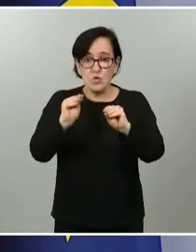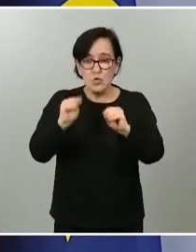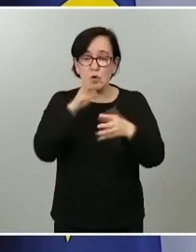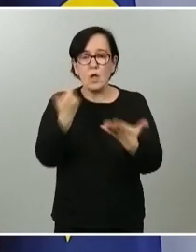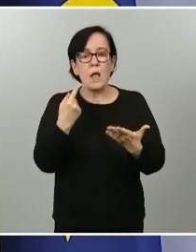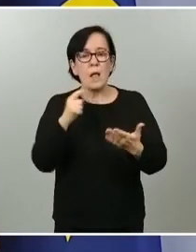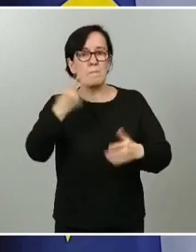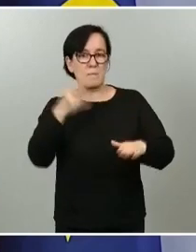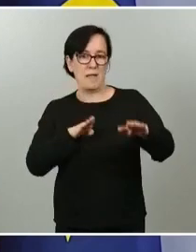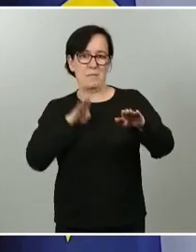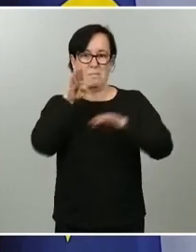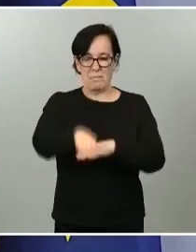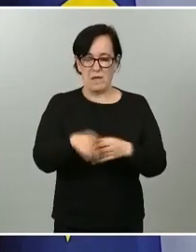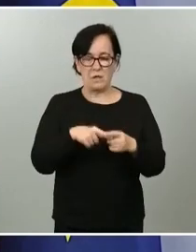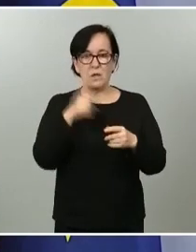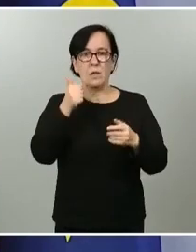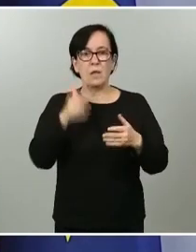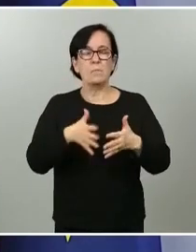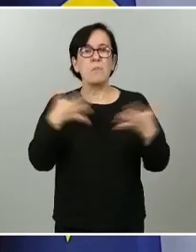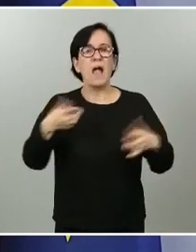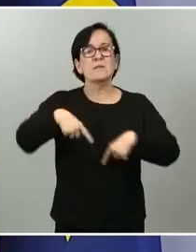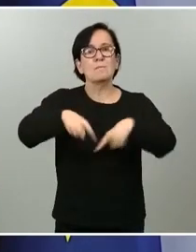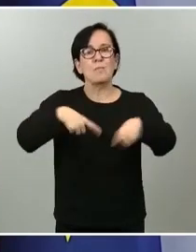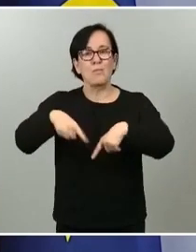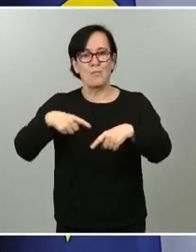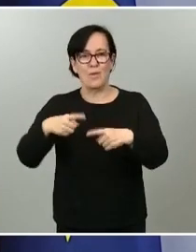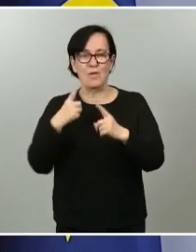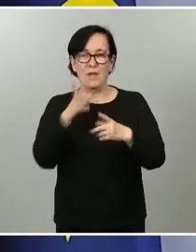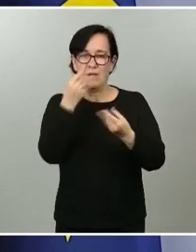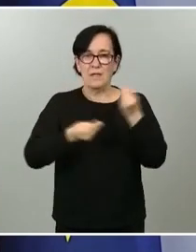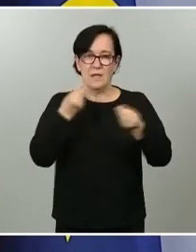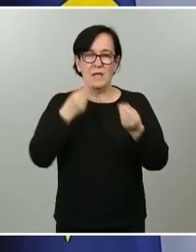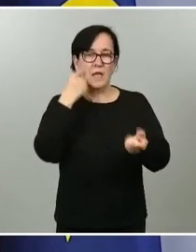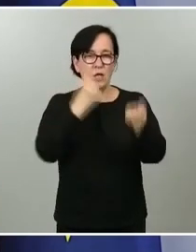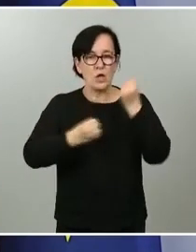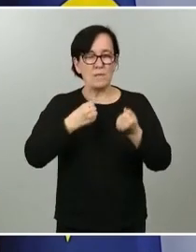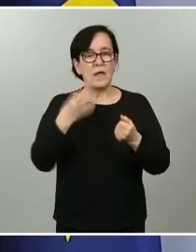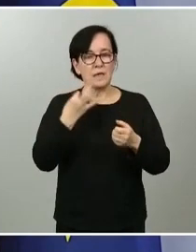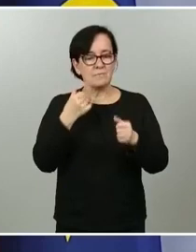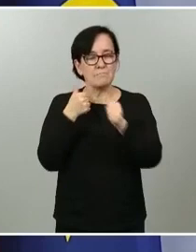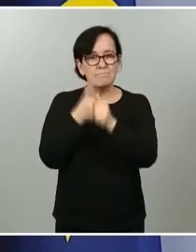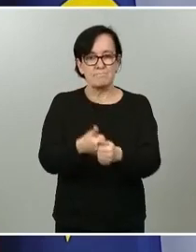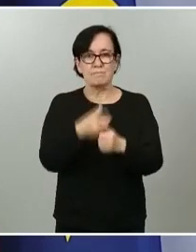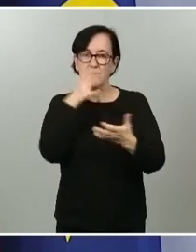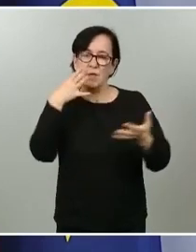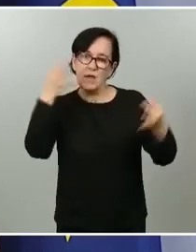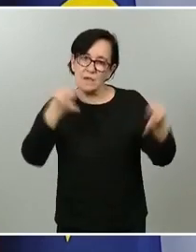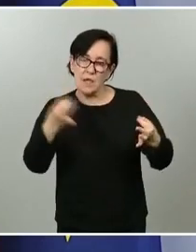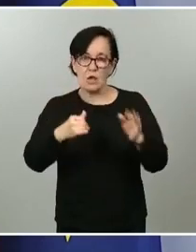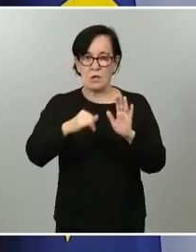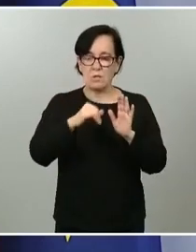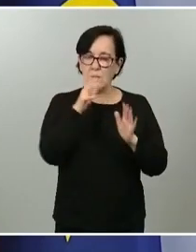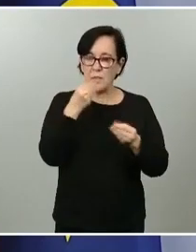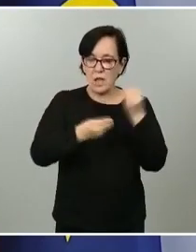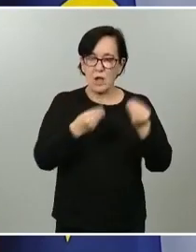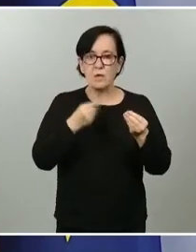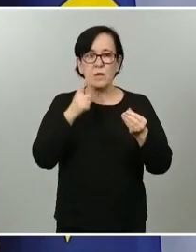hacia un mayor aumento de la movilidad y la reactivación económica que debemos seguir de cerca para minimizar riesgos y, conjuntamente, para lograr